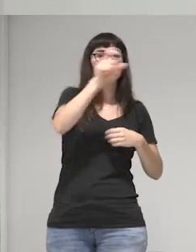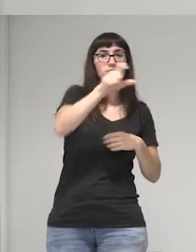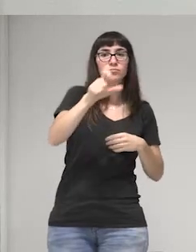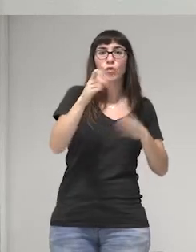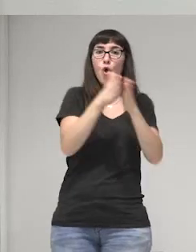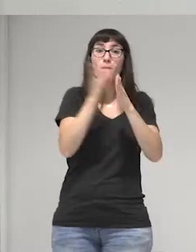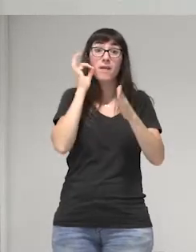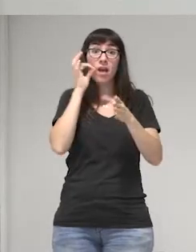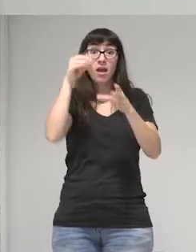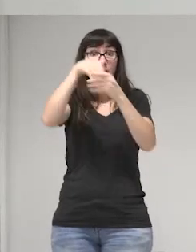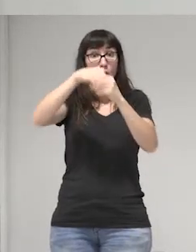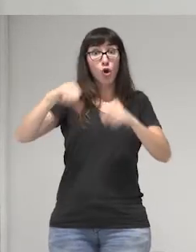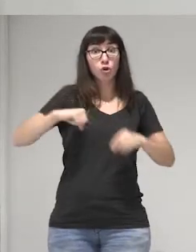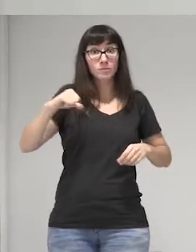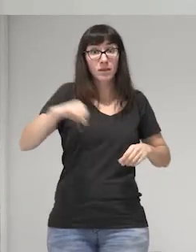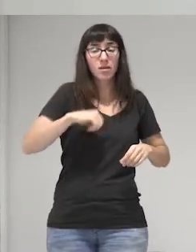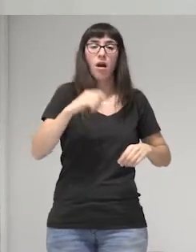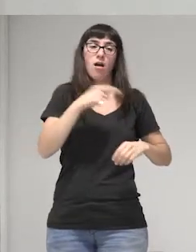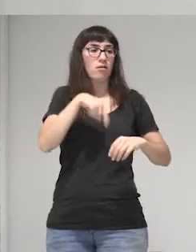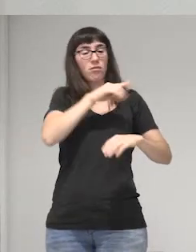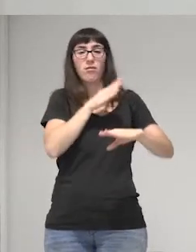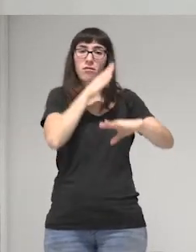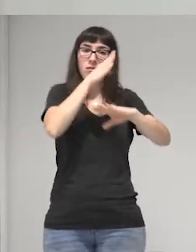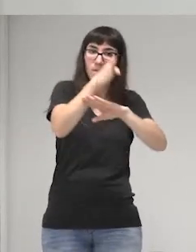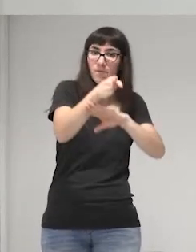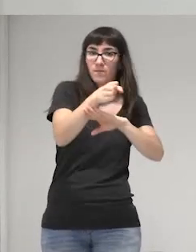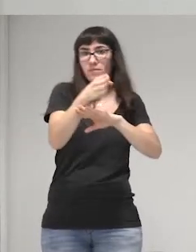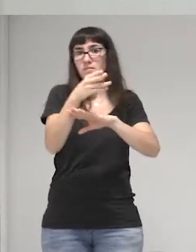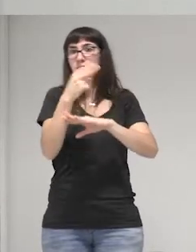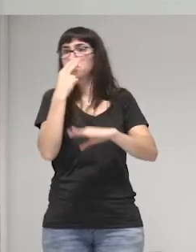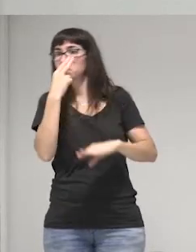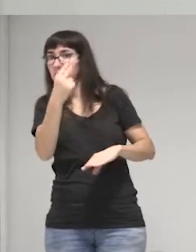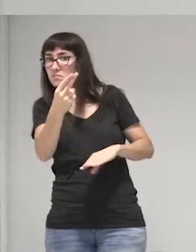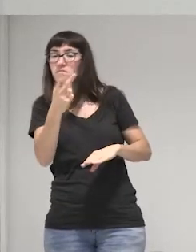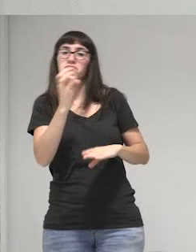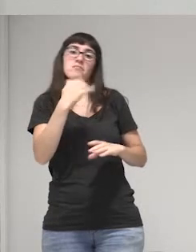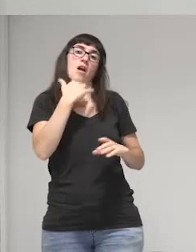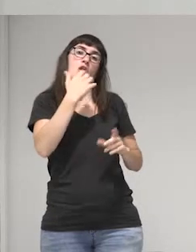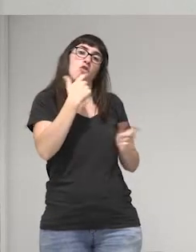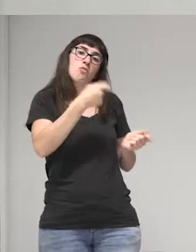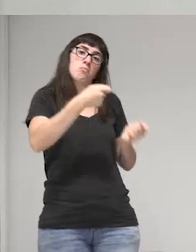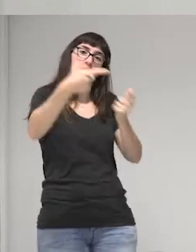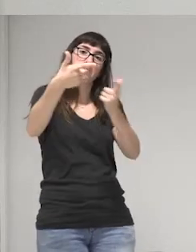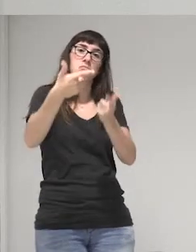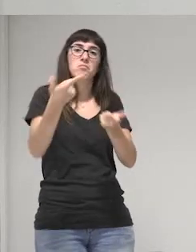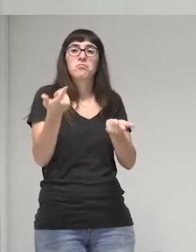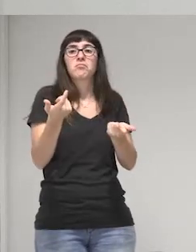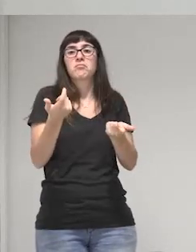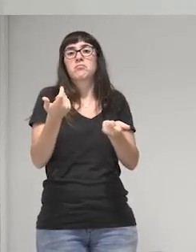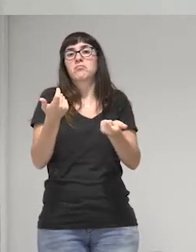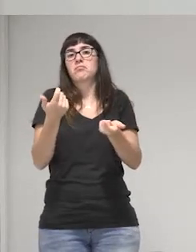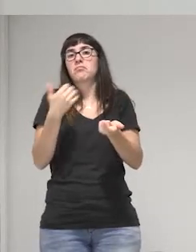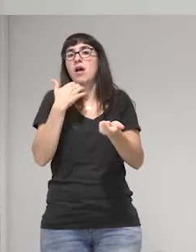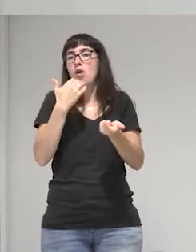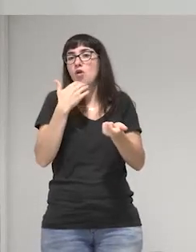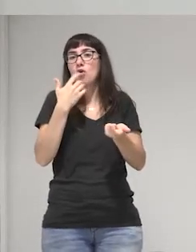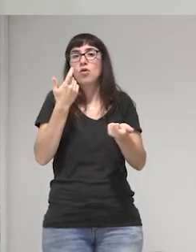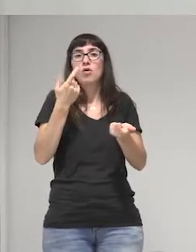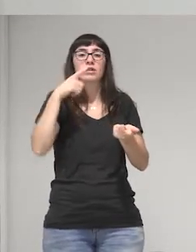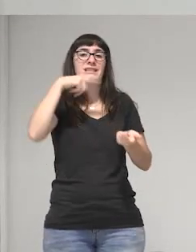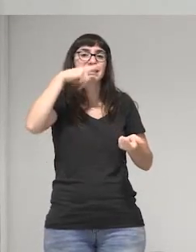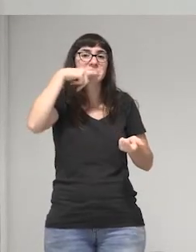si las llega a ver a alguien y les llevamos pues insumos básicos pasta dental